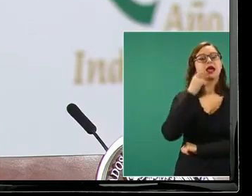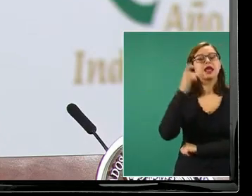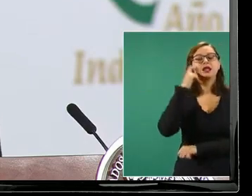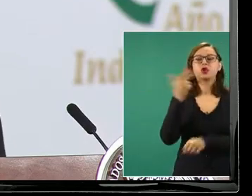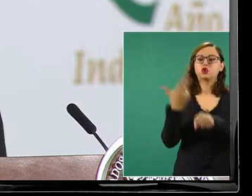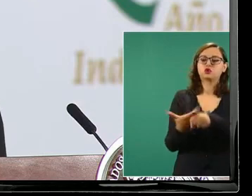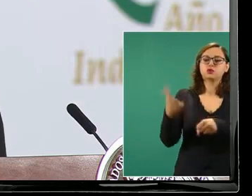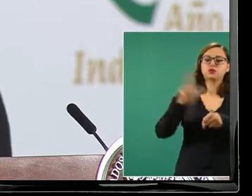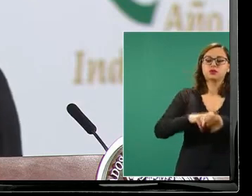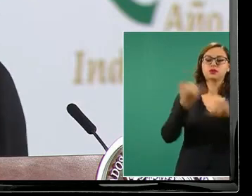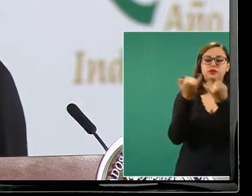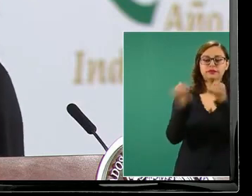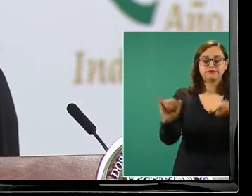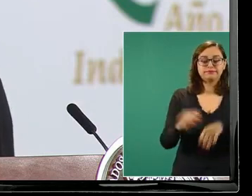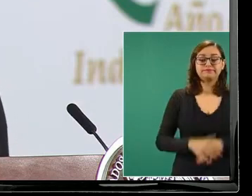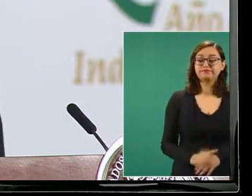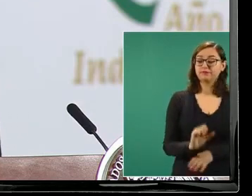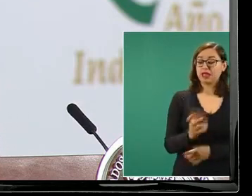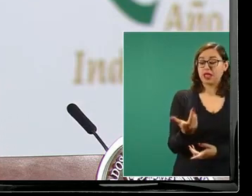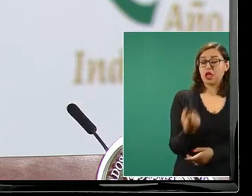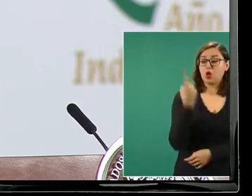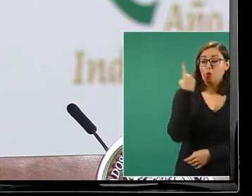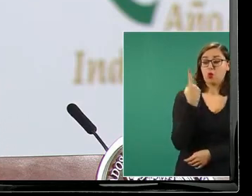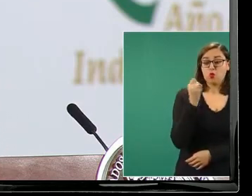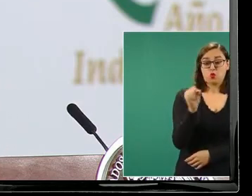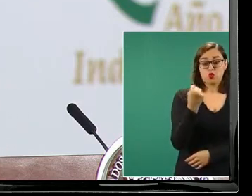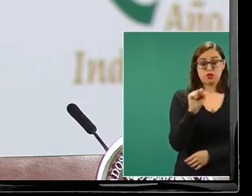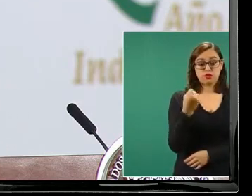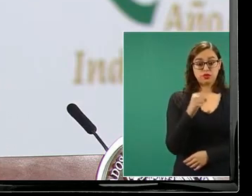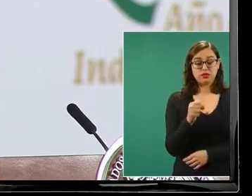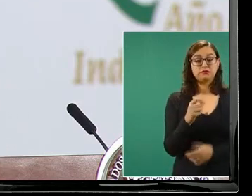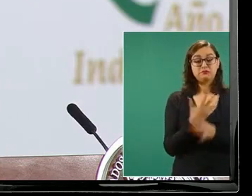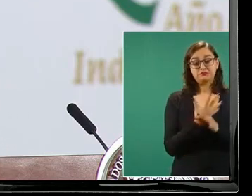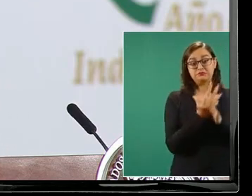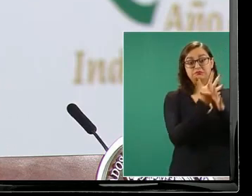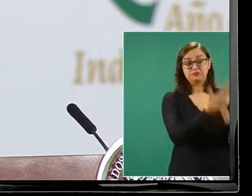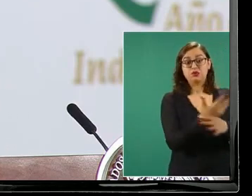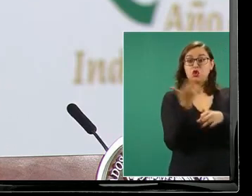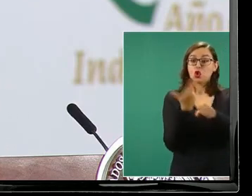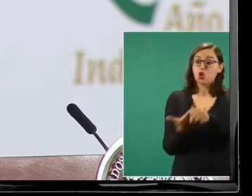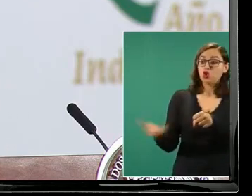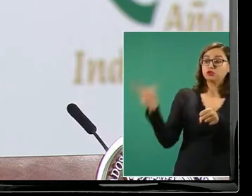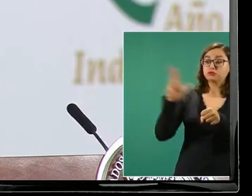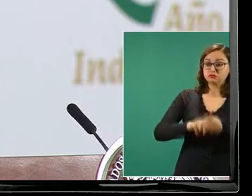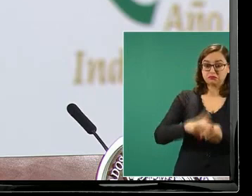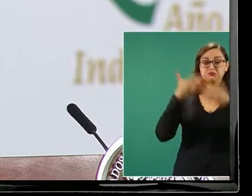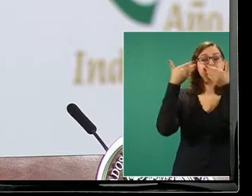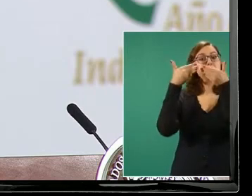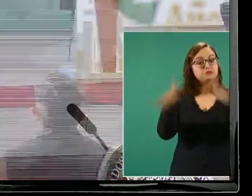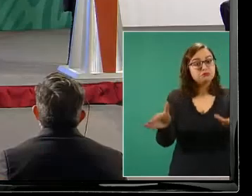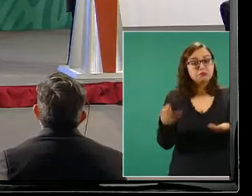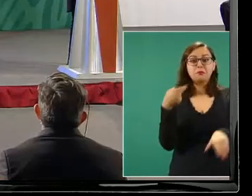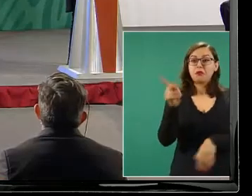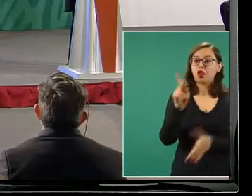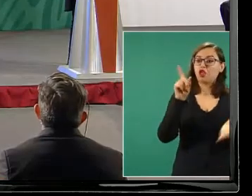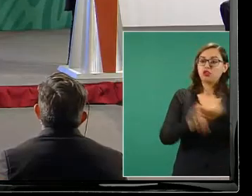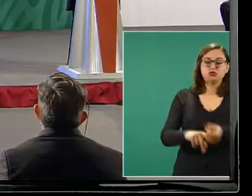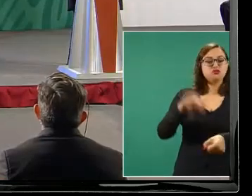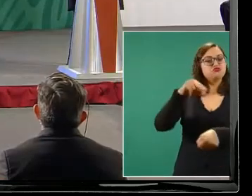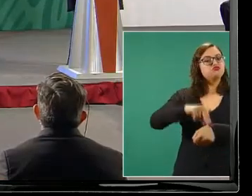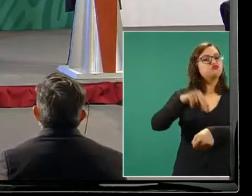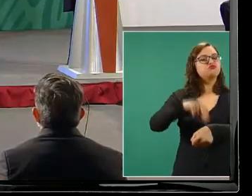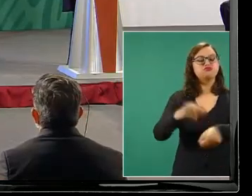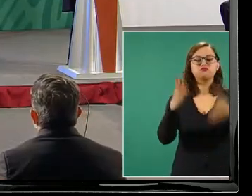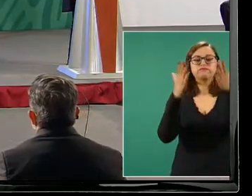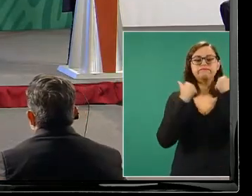nota el primero de septiembre con el título reabren hospital pero faltan médicos en la nota se señala que el hospital